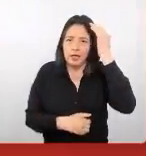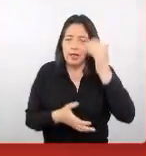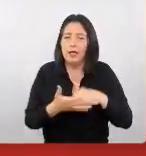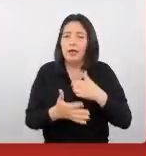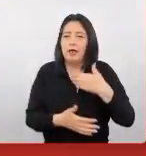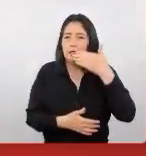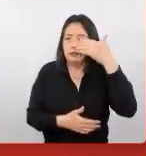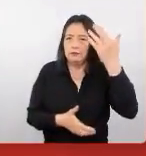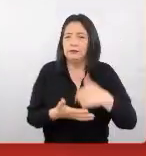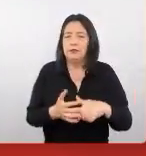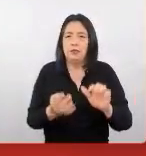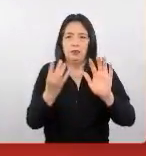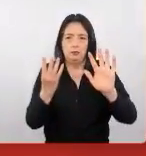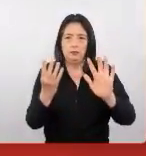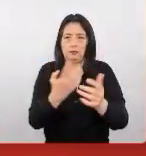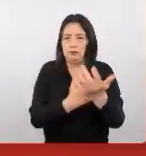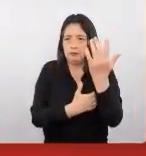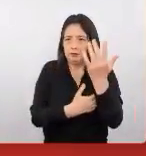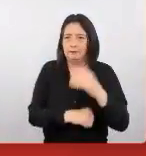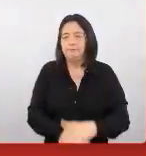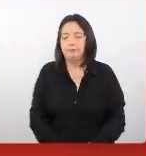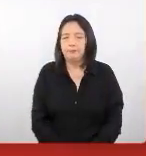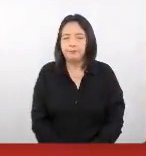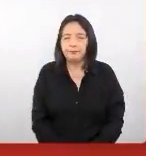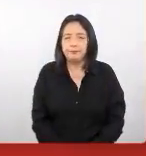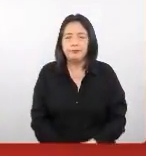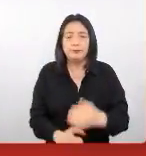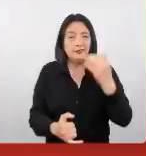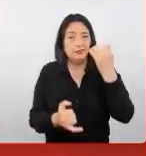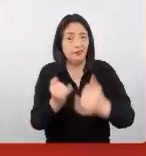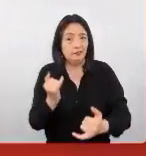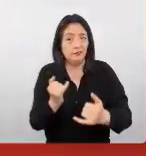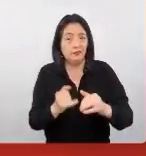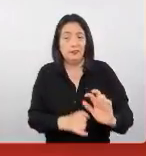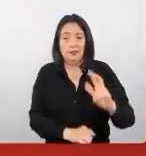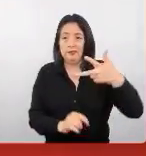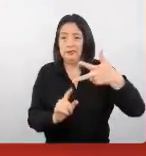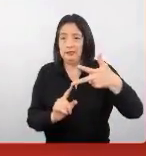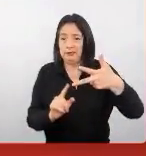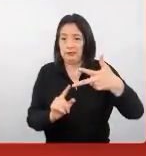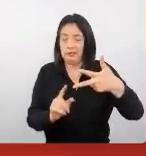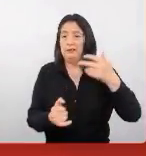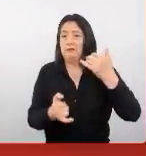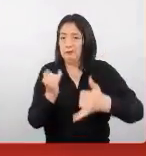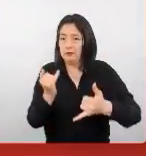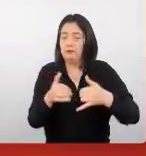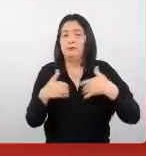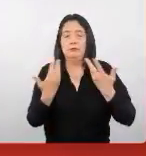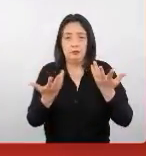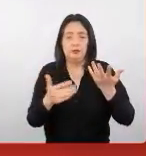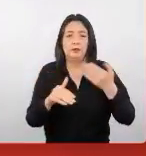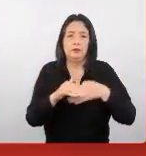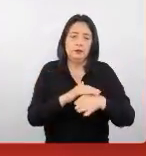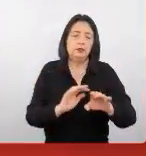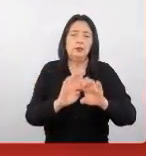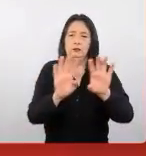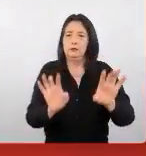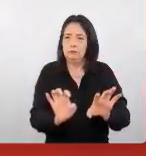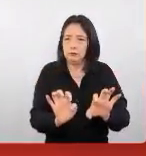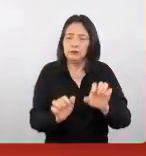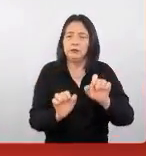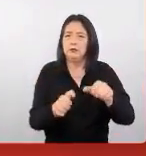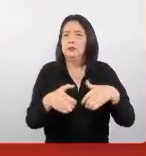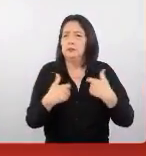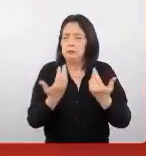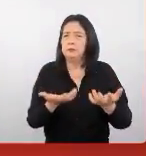a las 9 de la mañana. Al finalizar este tercer evento podrán ingresar al aula virtual donde